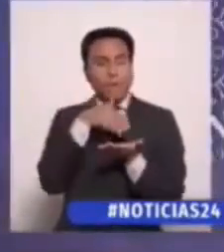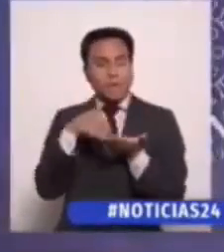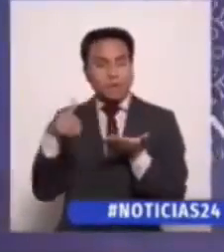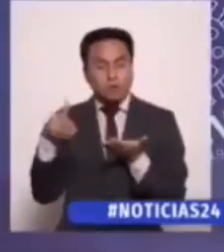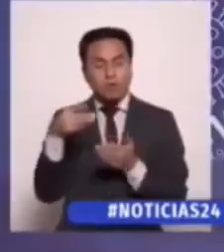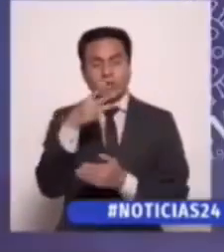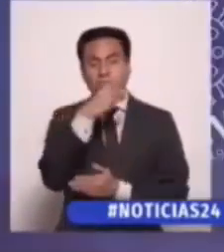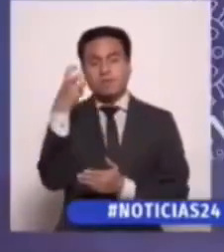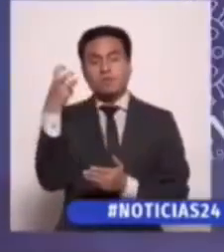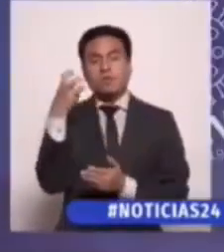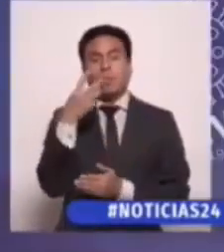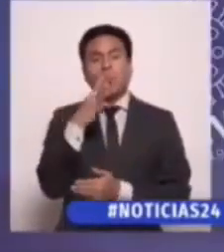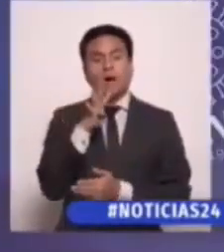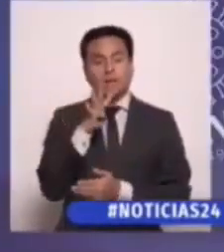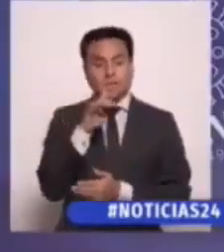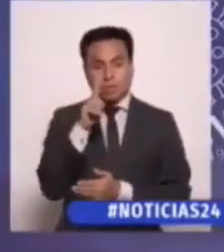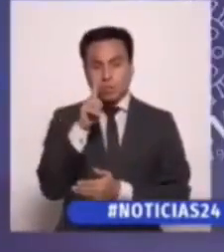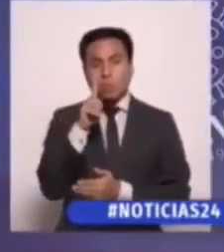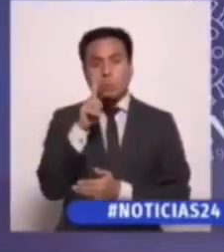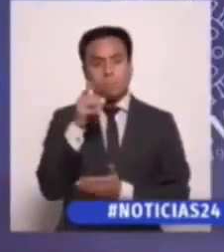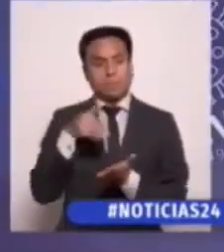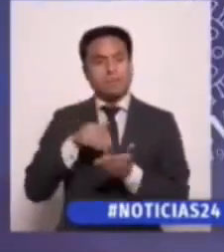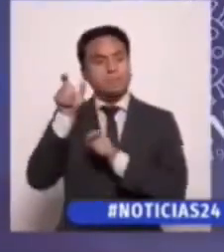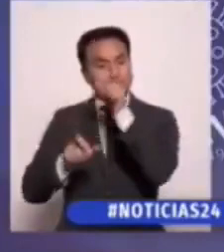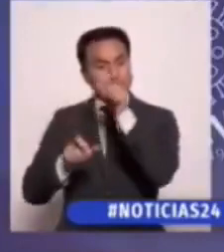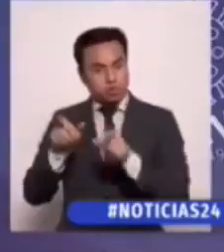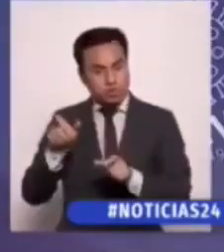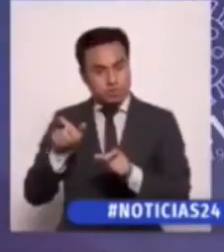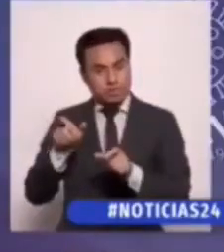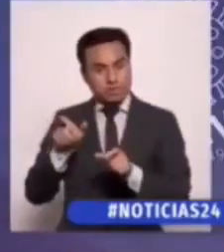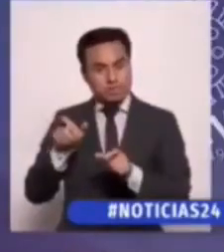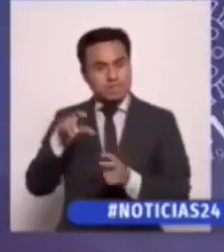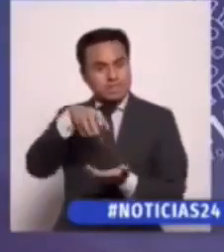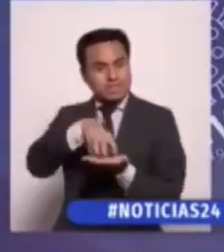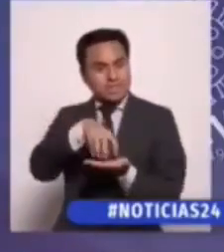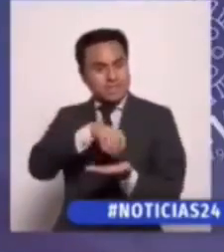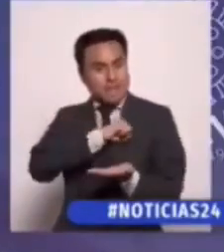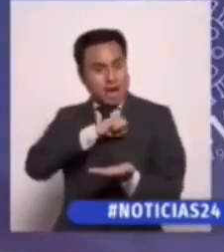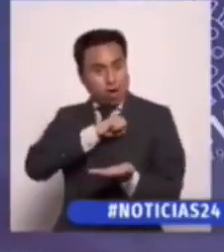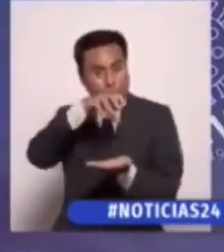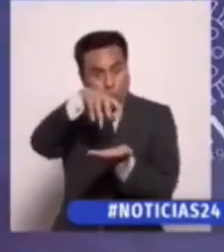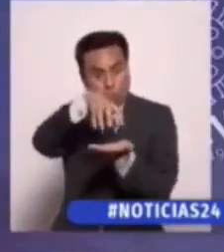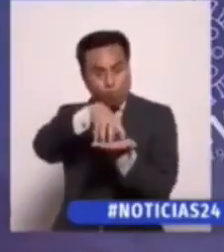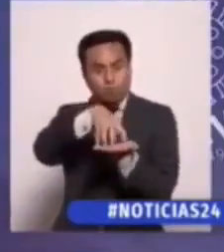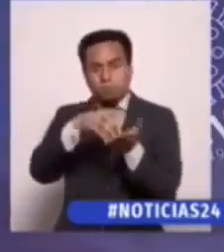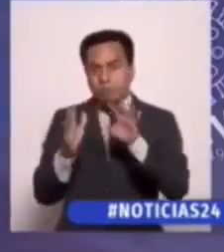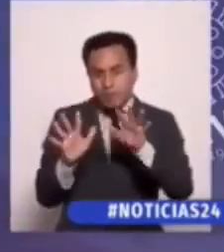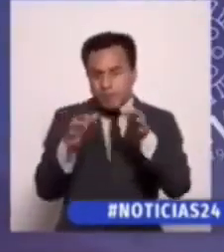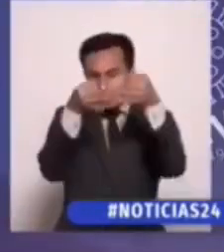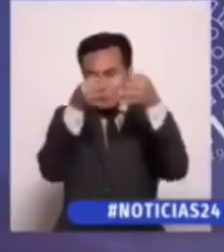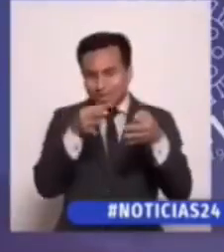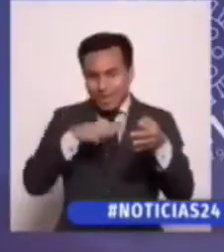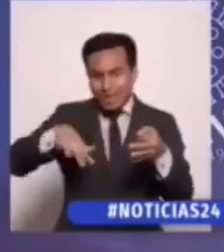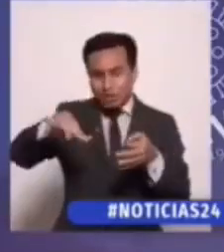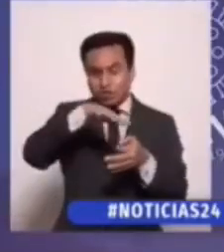.341.000 personas de la ciudad de Santiago, aproximadamente,